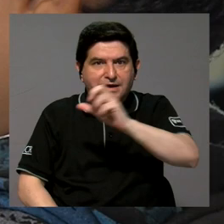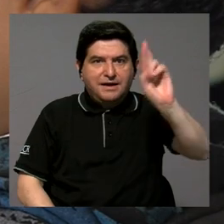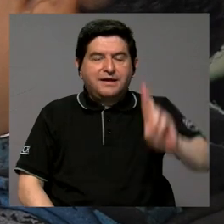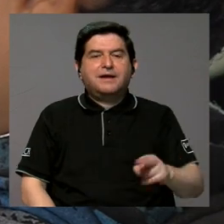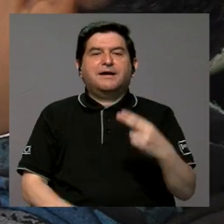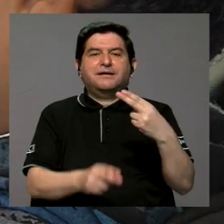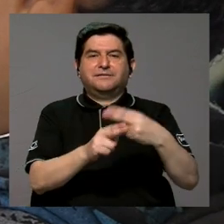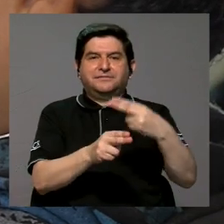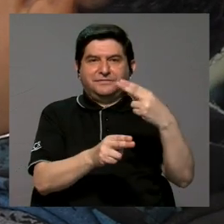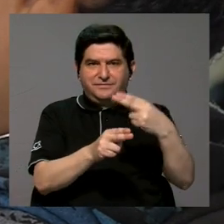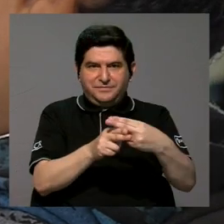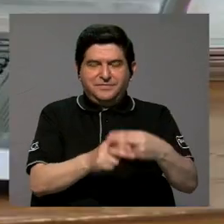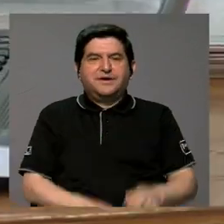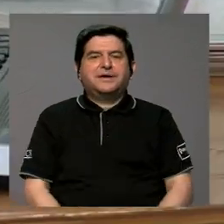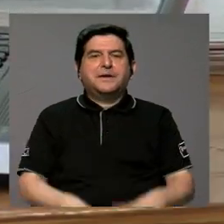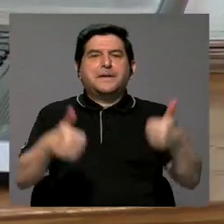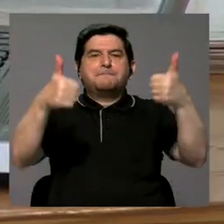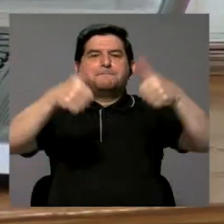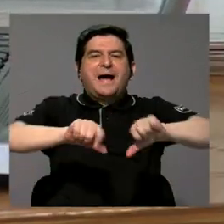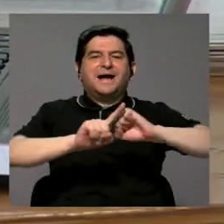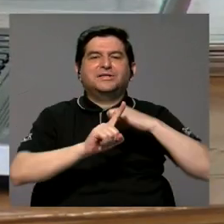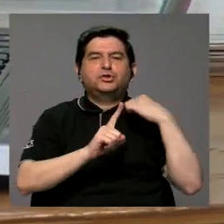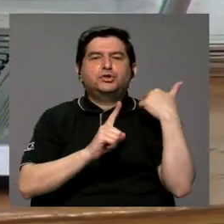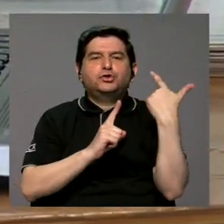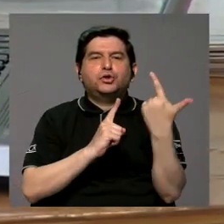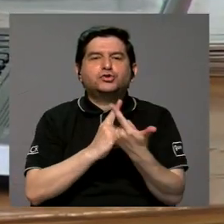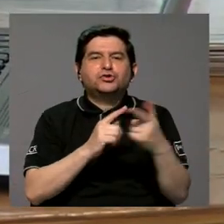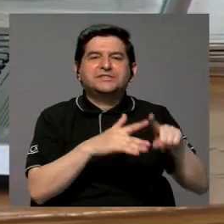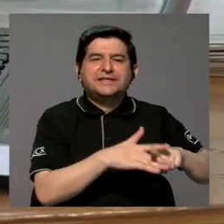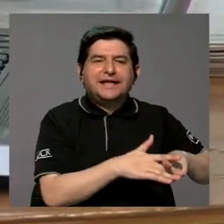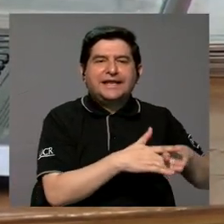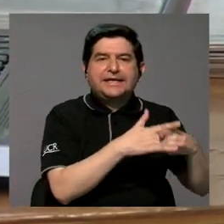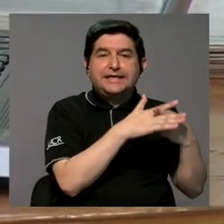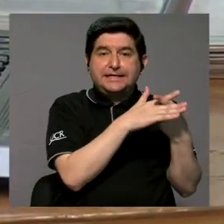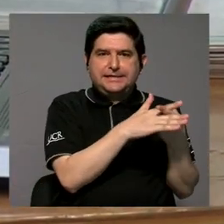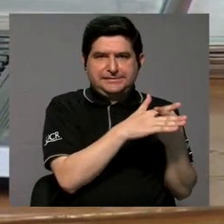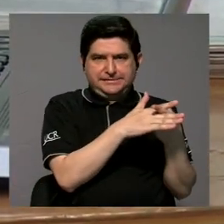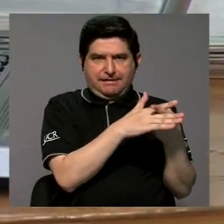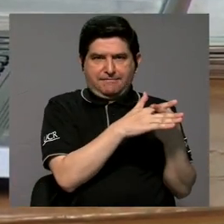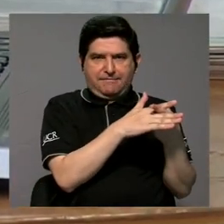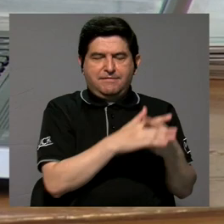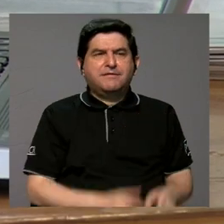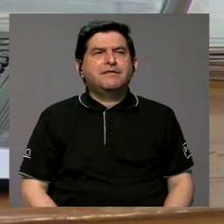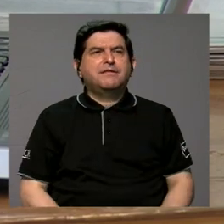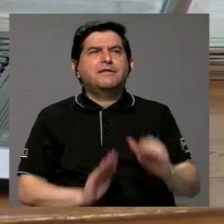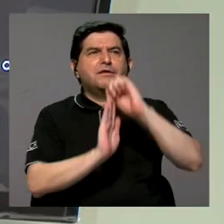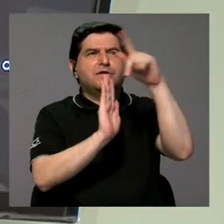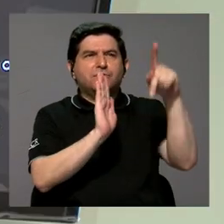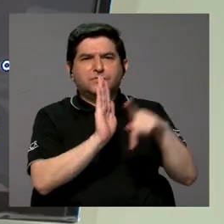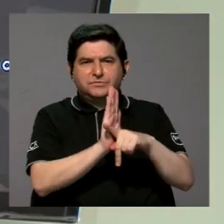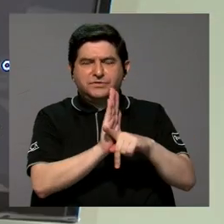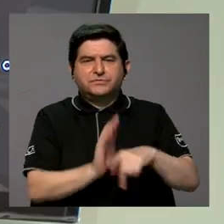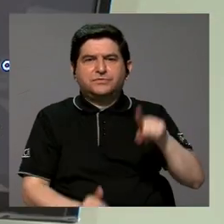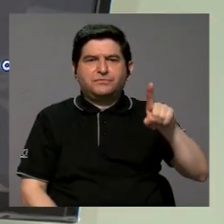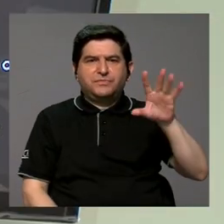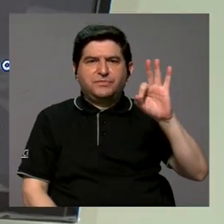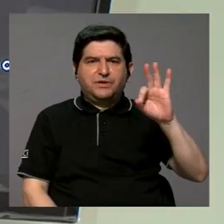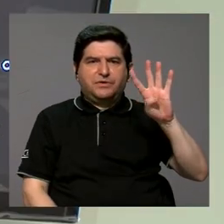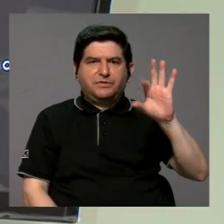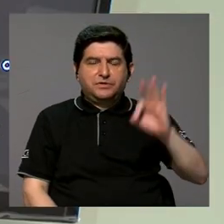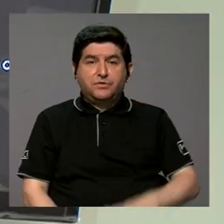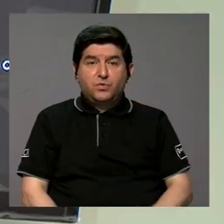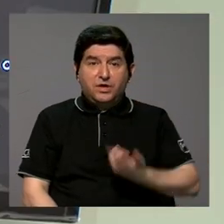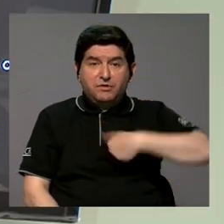que se ha llamado el pacto social inicial que se dio en la Constitución del 49. ¿Nos